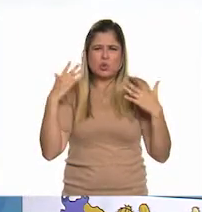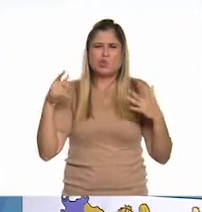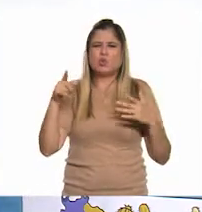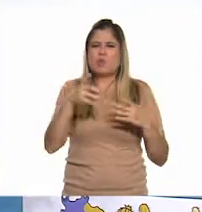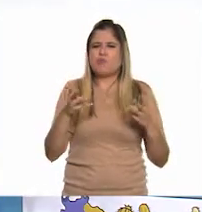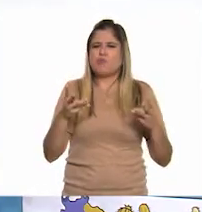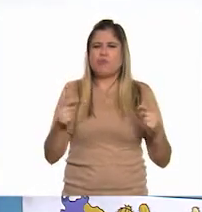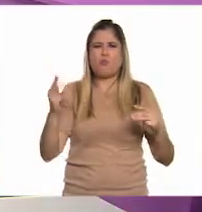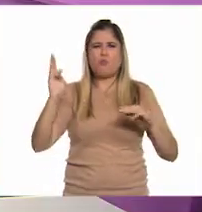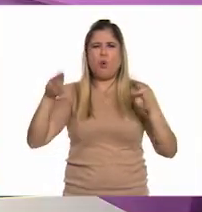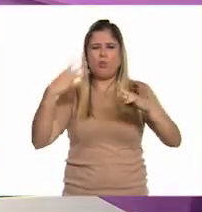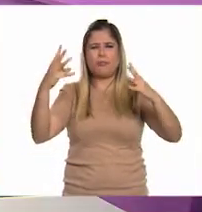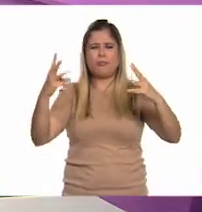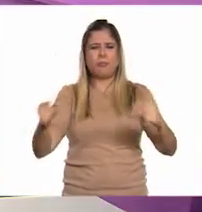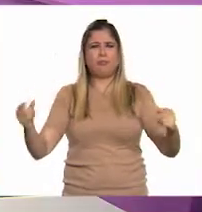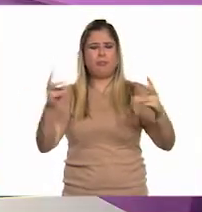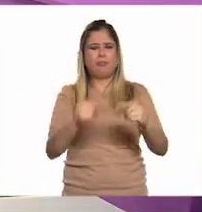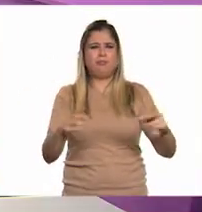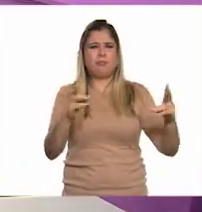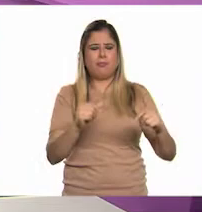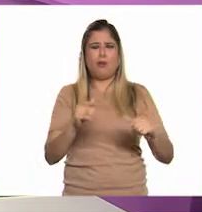interesan, Ton, Juan Carlos?